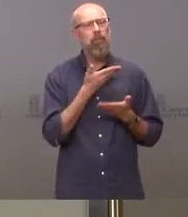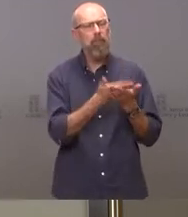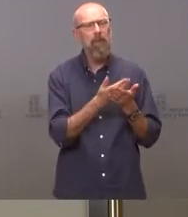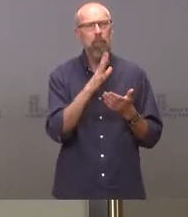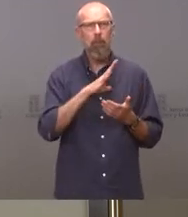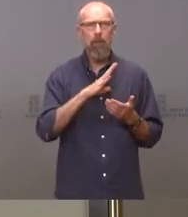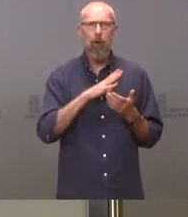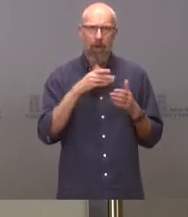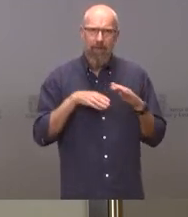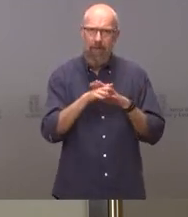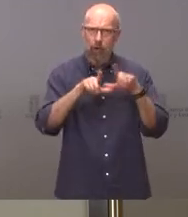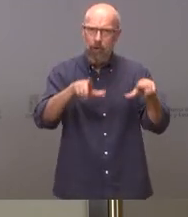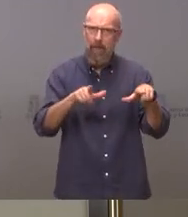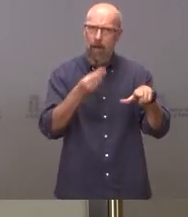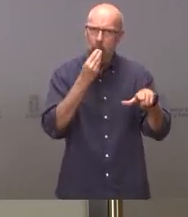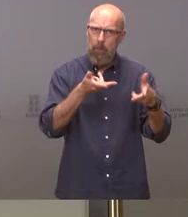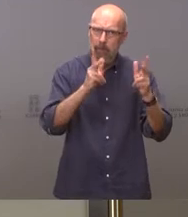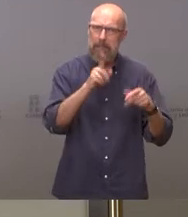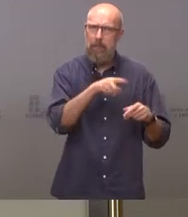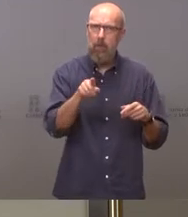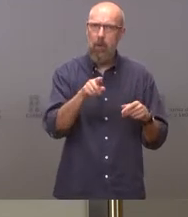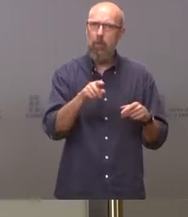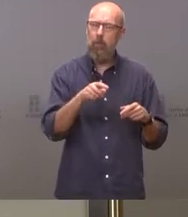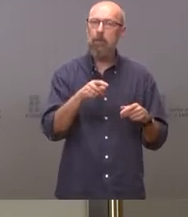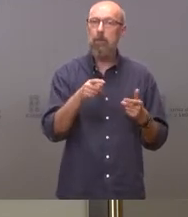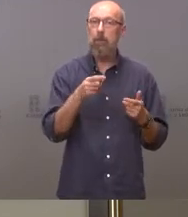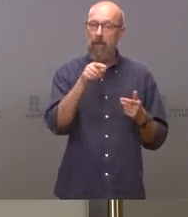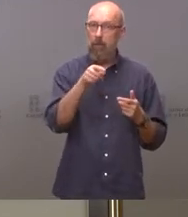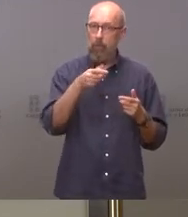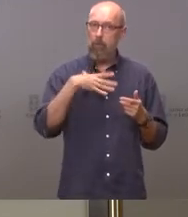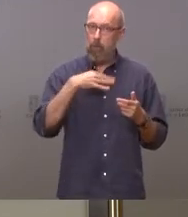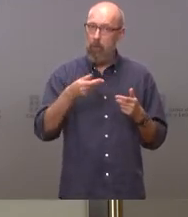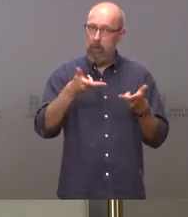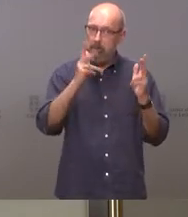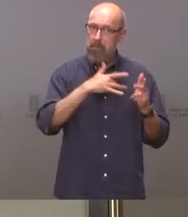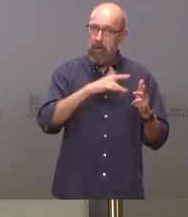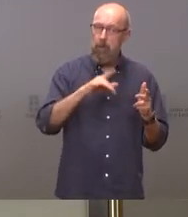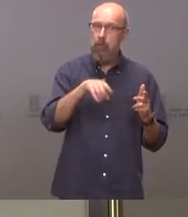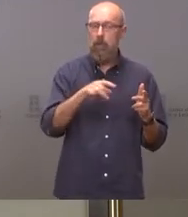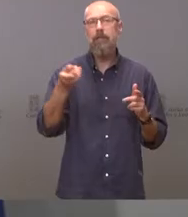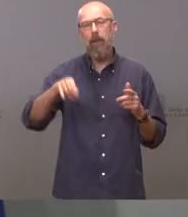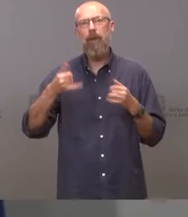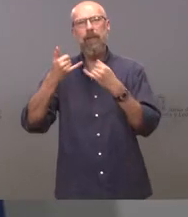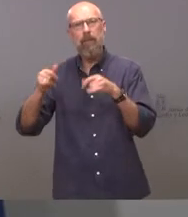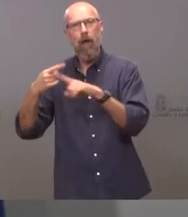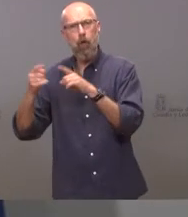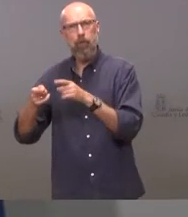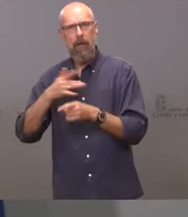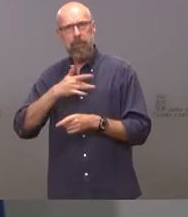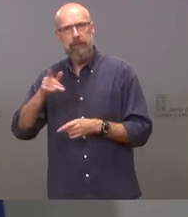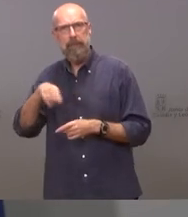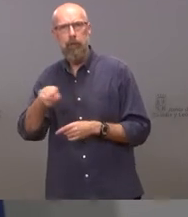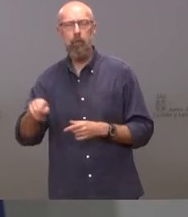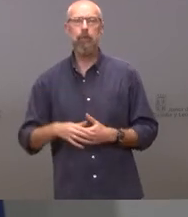no sé si se plantean relajar ahí alguna medida y también, por ejemplo, en los festivales. muchas gracias. Bueno, pues